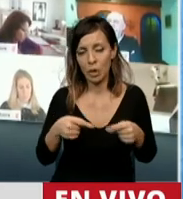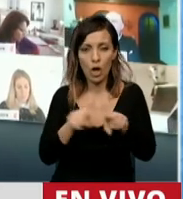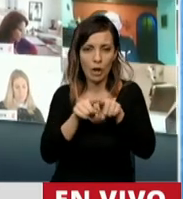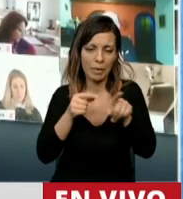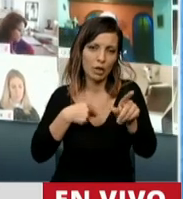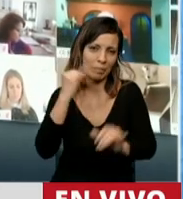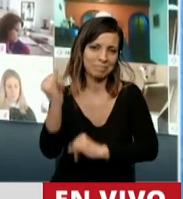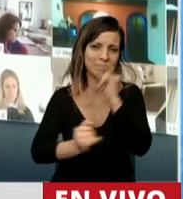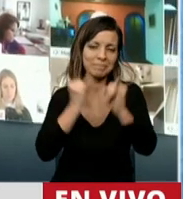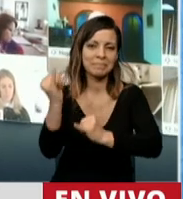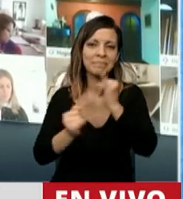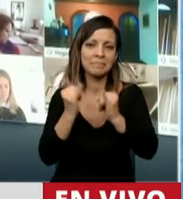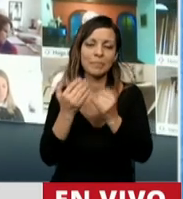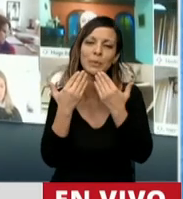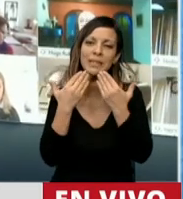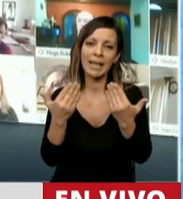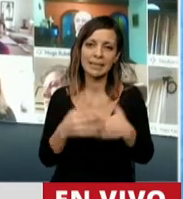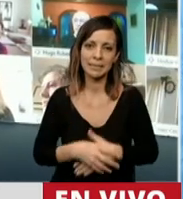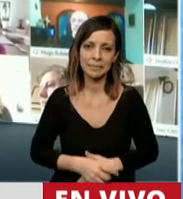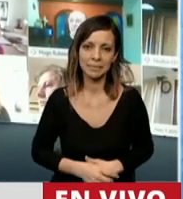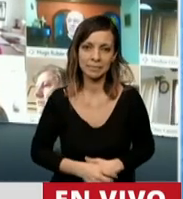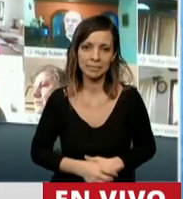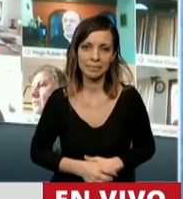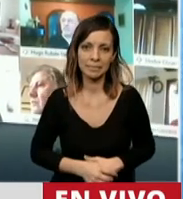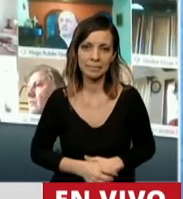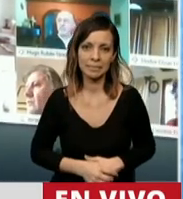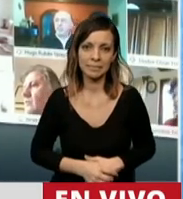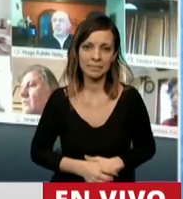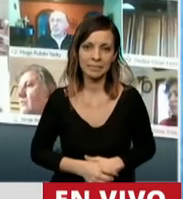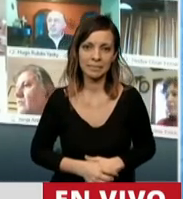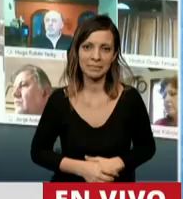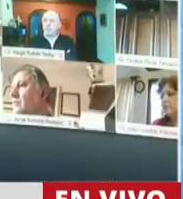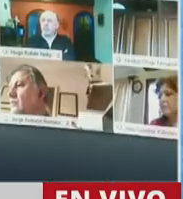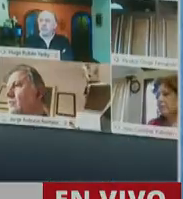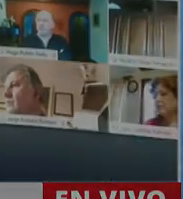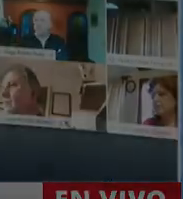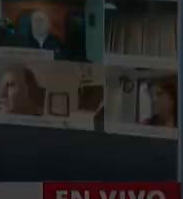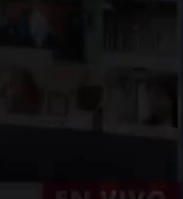muchas gracias señor presidente gracias diputado